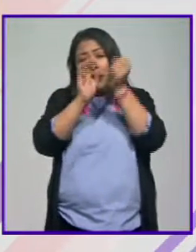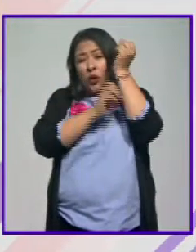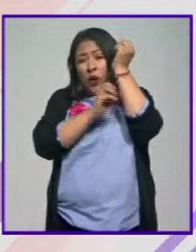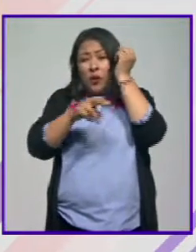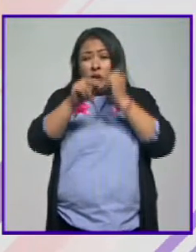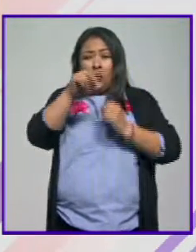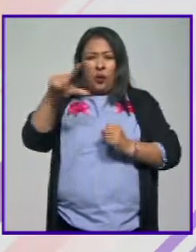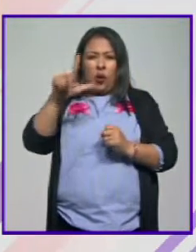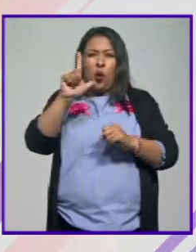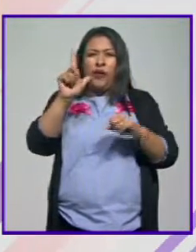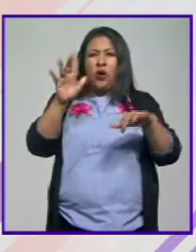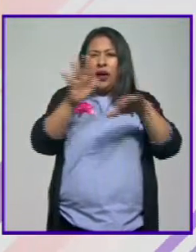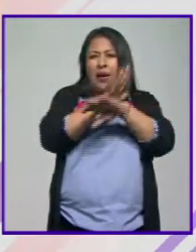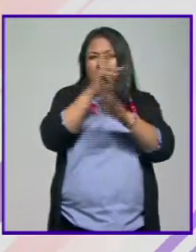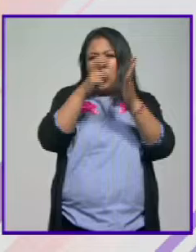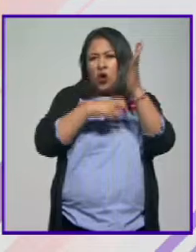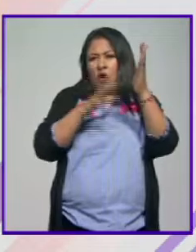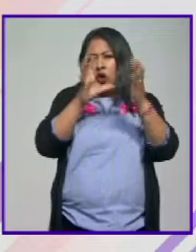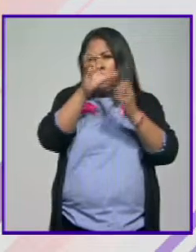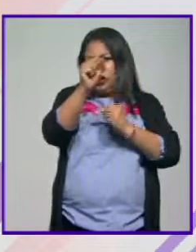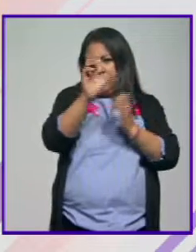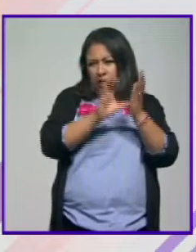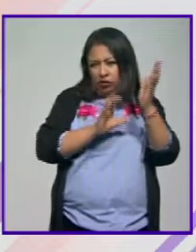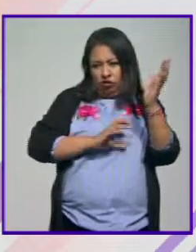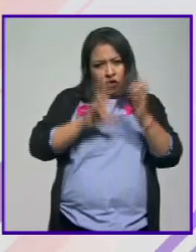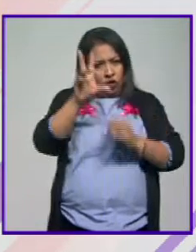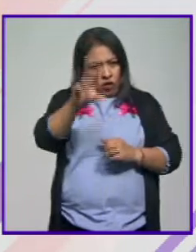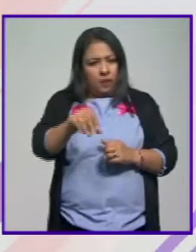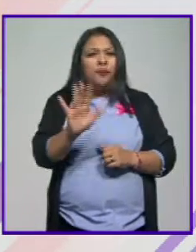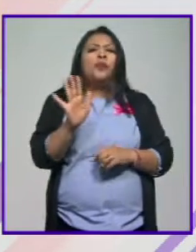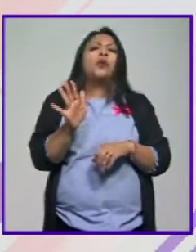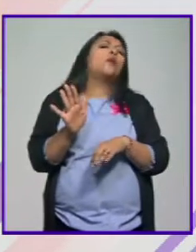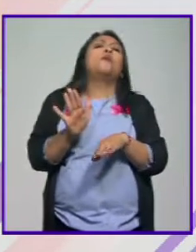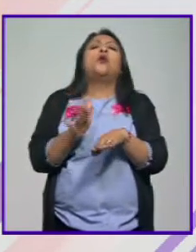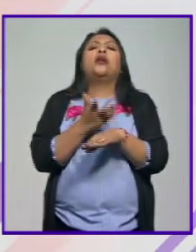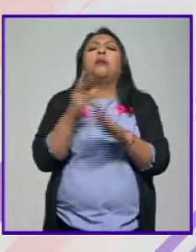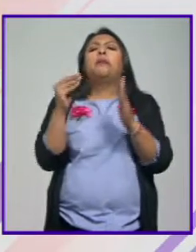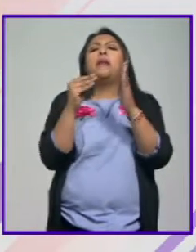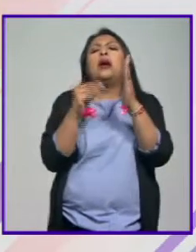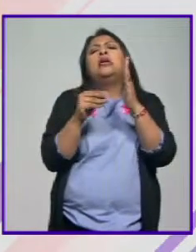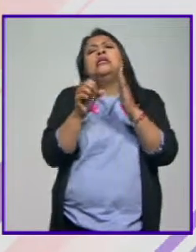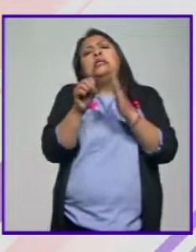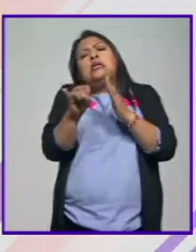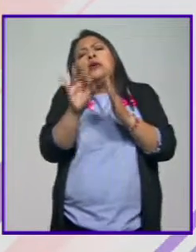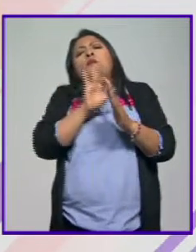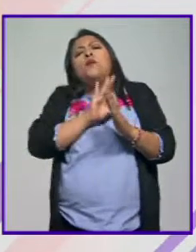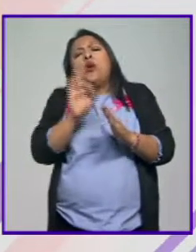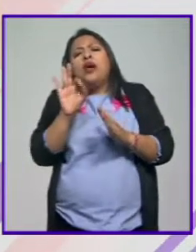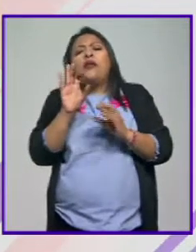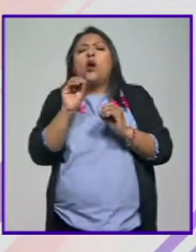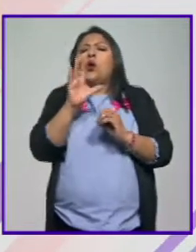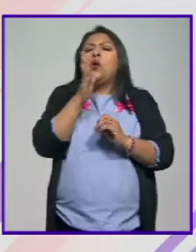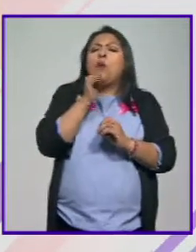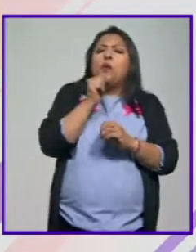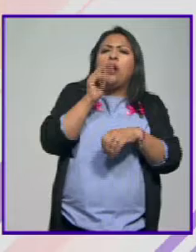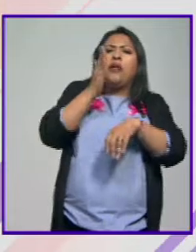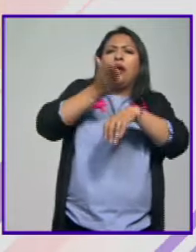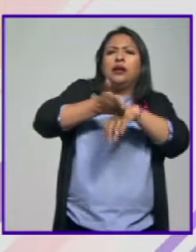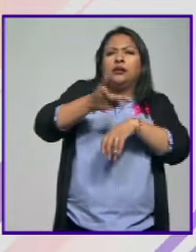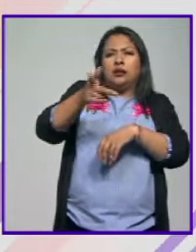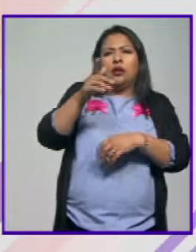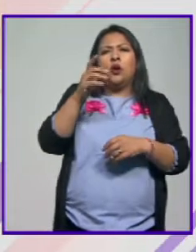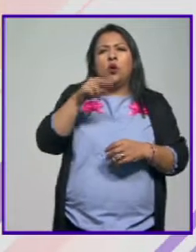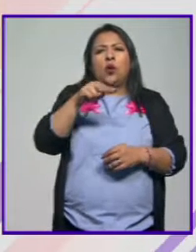este cambio a la Constitución. ¿Cuáles son las causales que sí entrarían dentro de la penalización en Nuevo León?